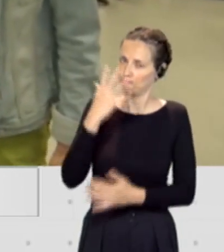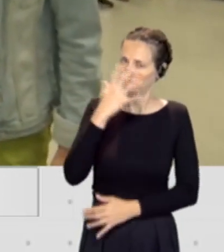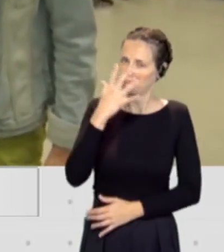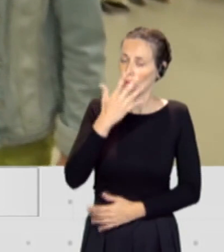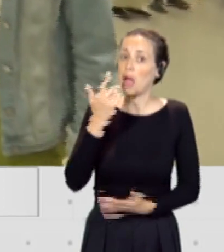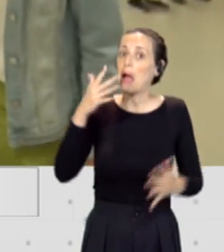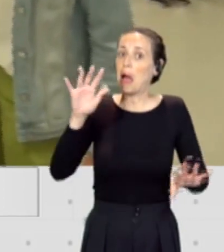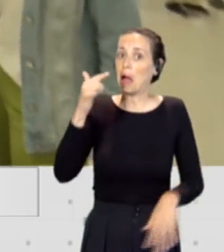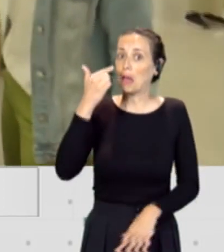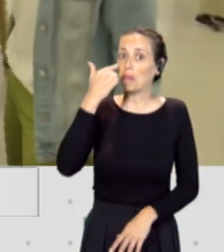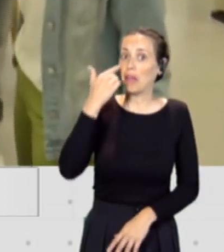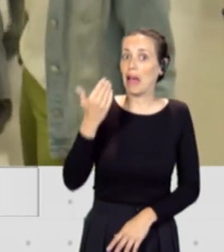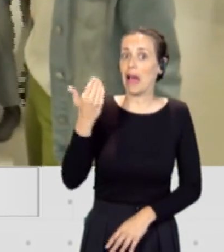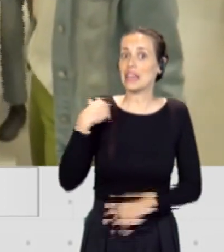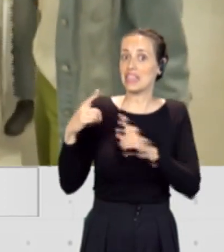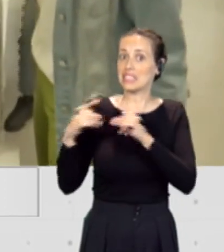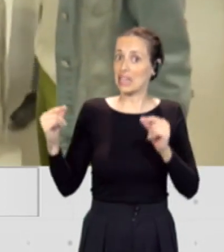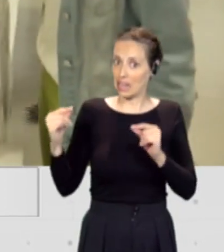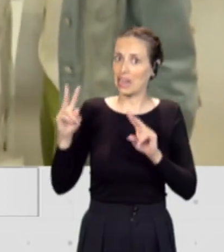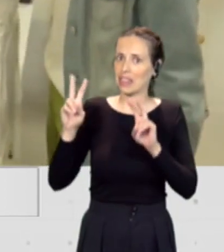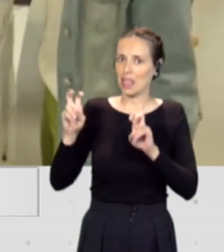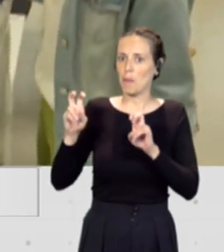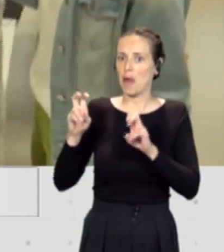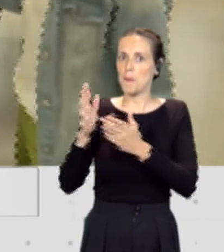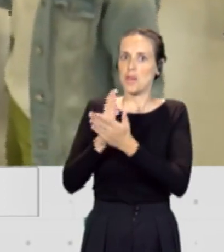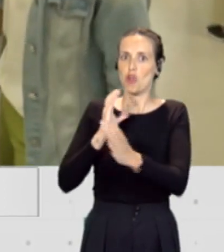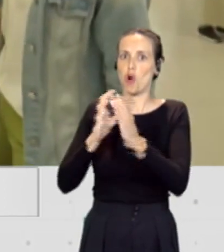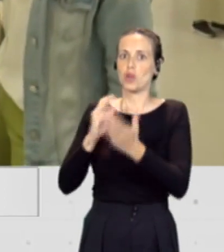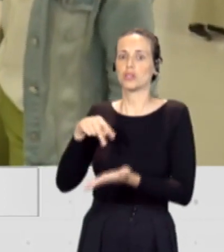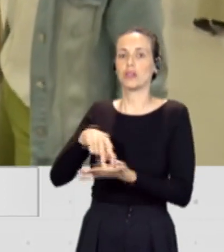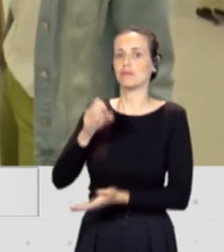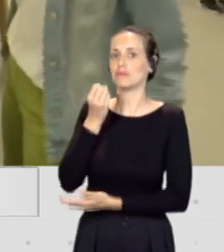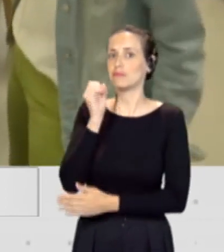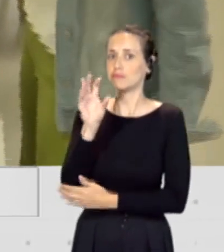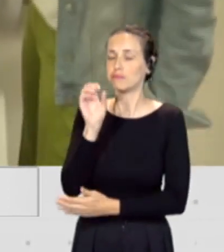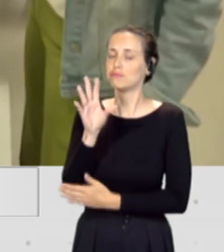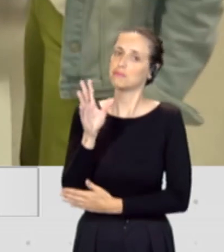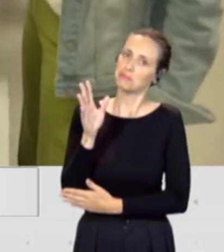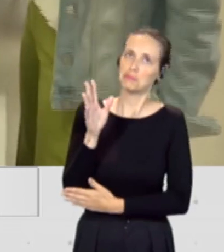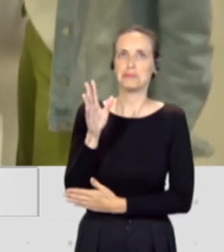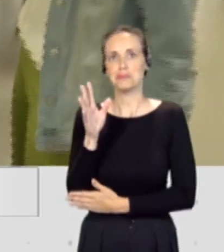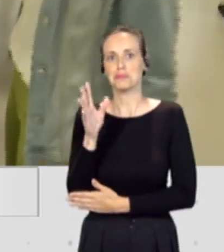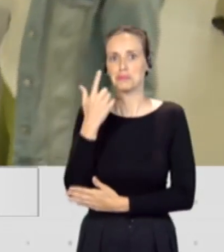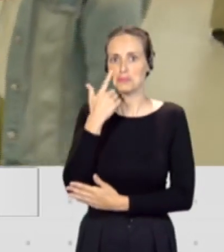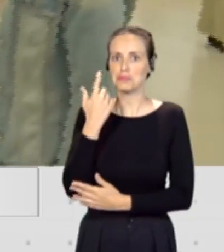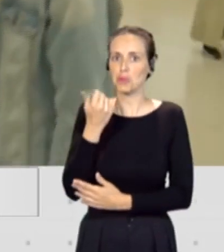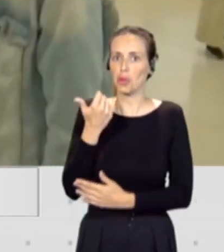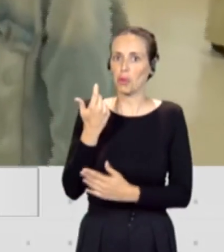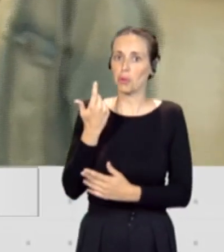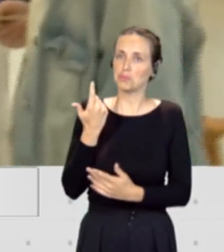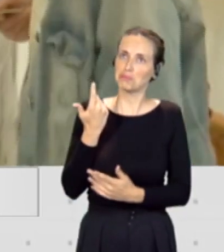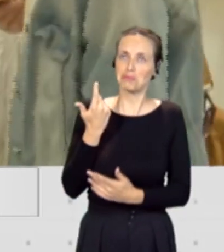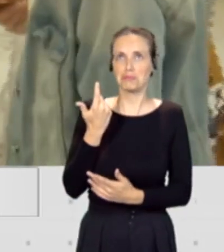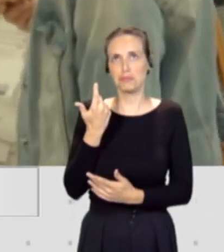ayer, Panoche, con Esquerra a la hora de salir ante los medios, pues bueno, sale un momento de difícil forma,